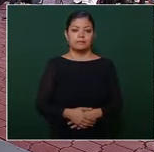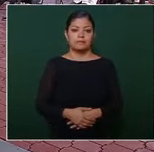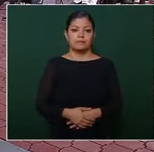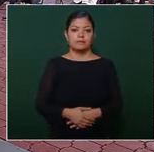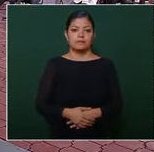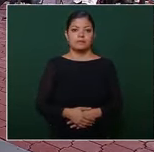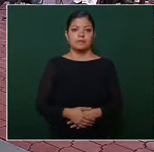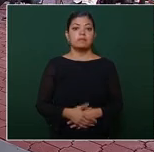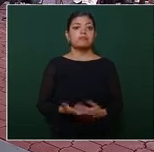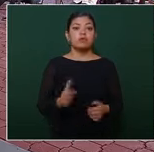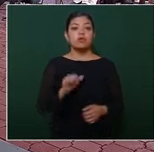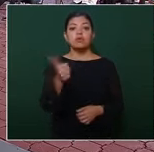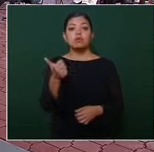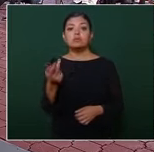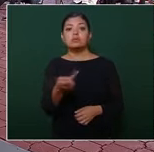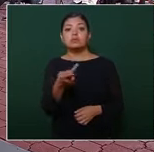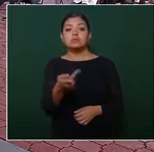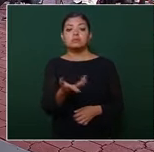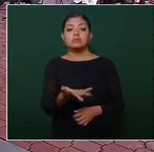¿quién sigue?